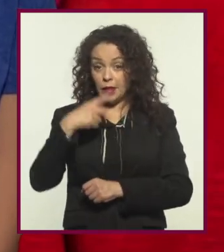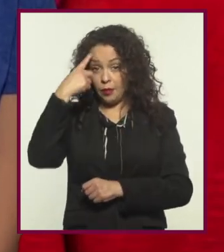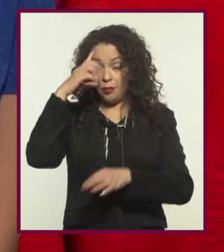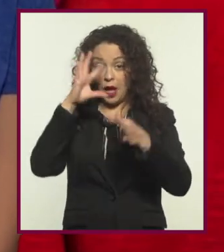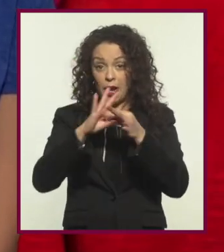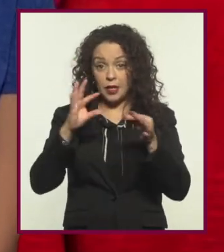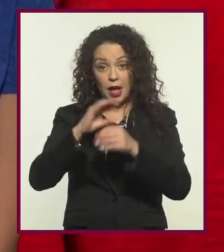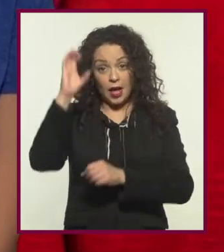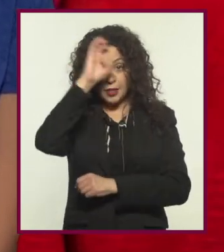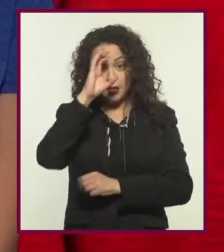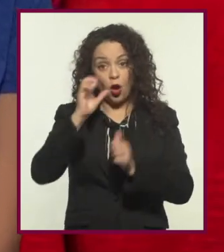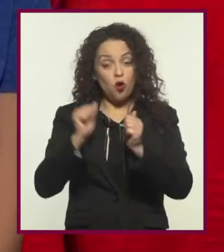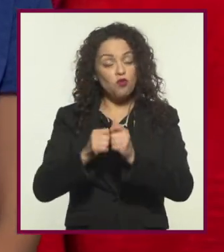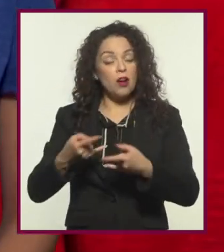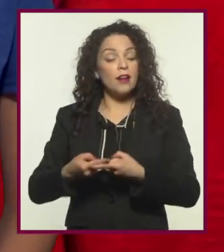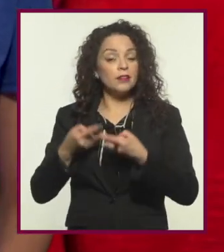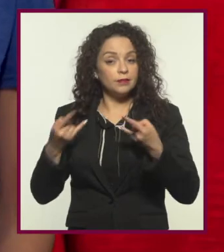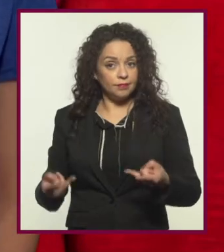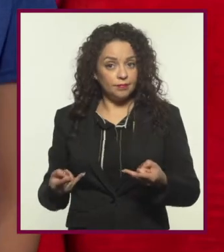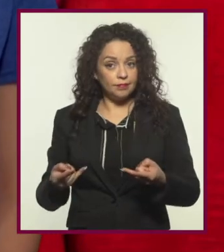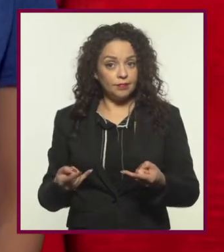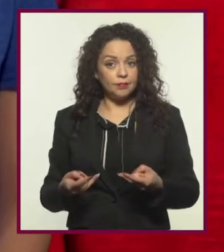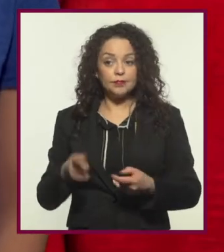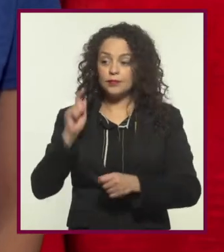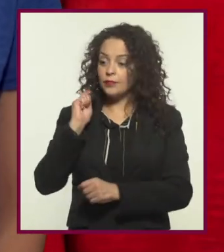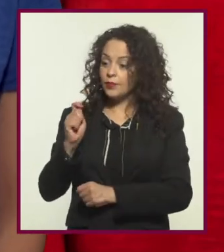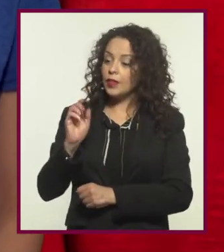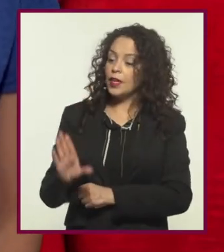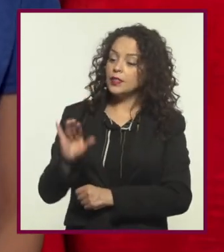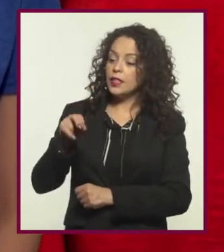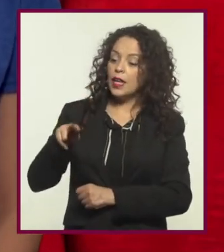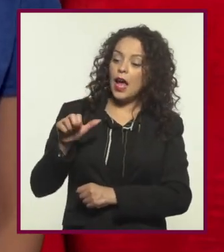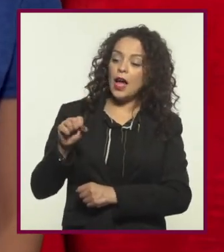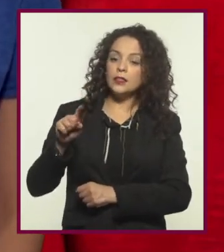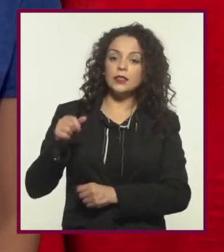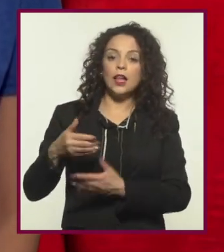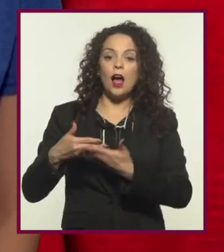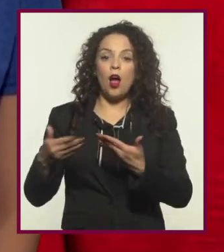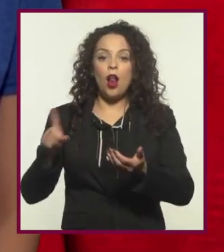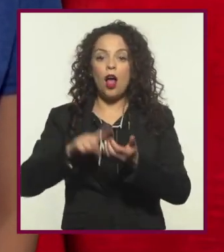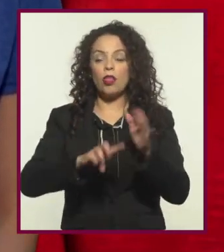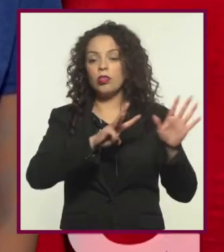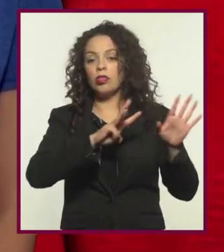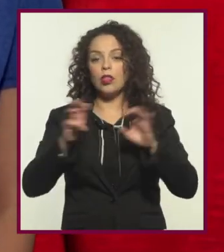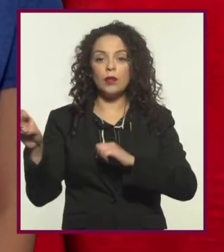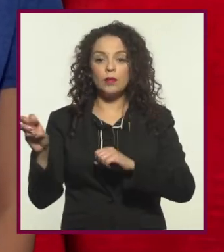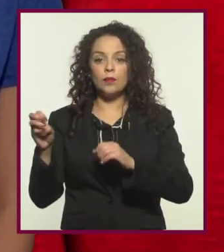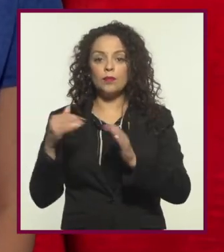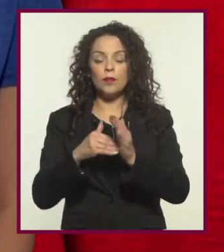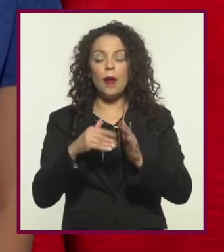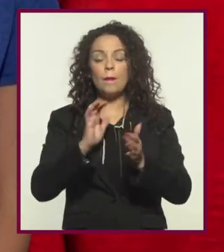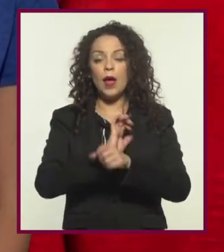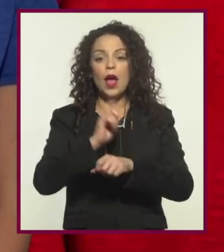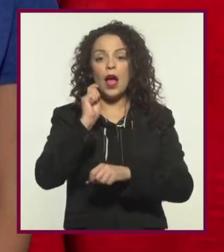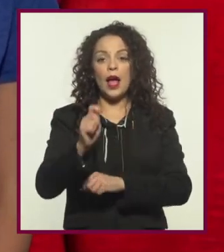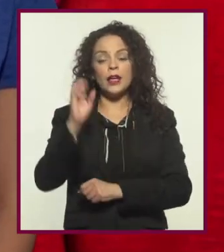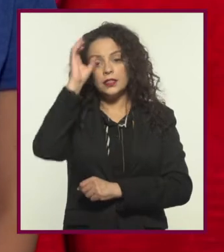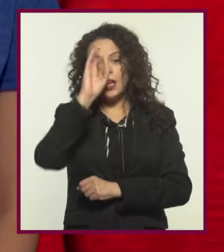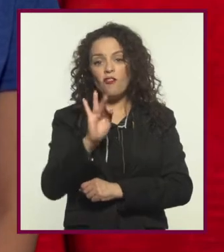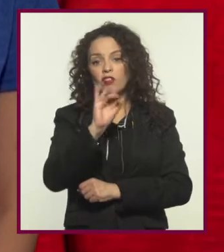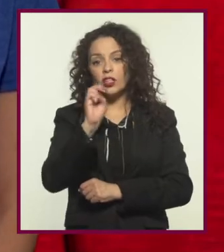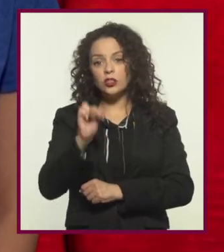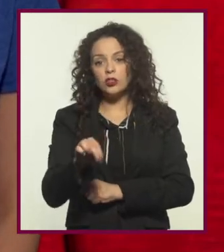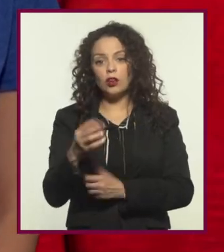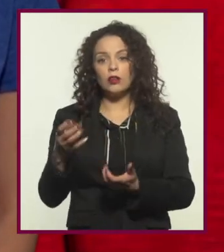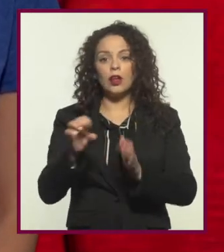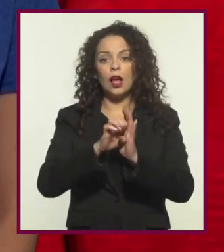aplicar la ciencia a sus historias. Desde el surgimiento del cine hasta ahora pueden sumarse unas 3.000 películas de ciencia ficción que